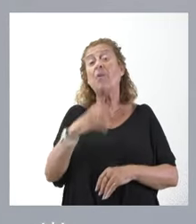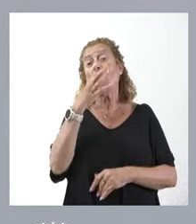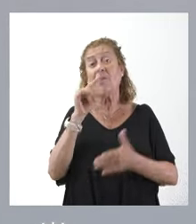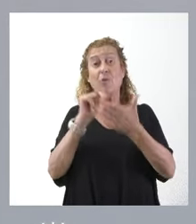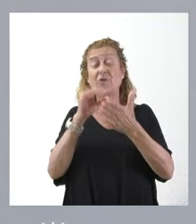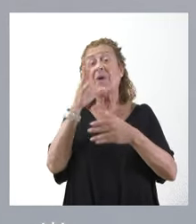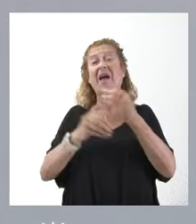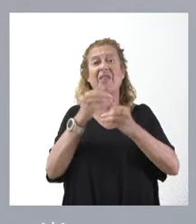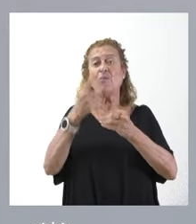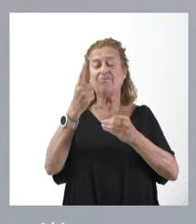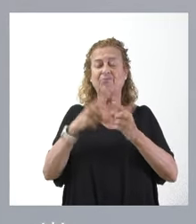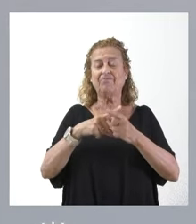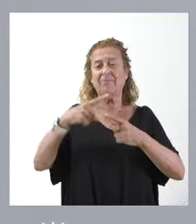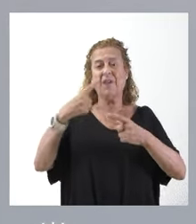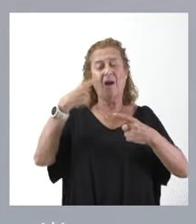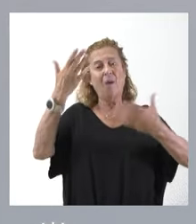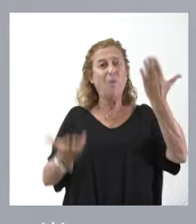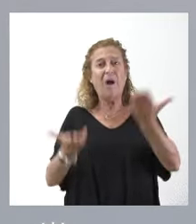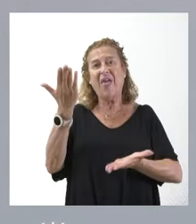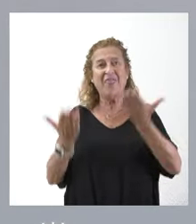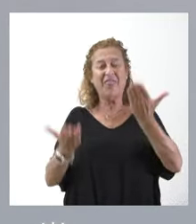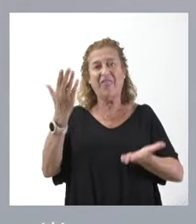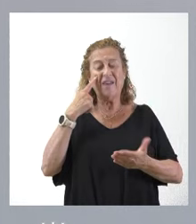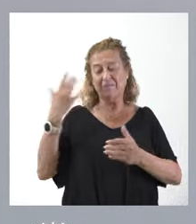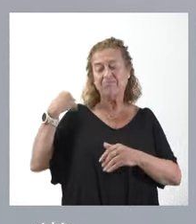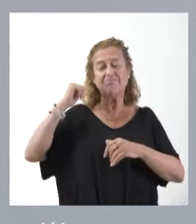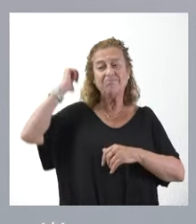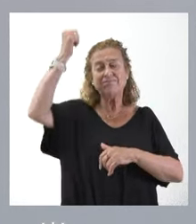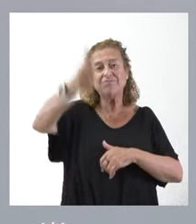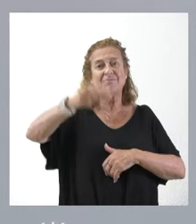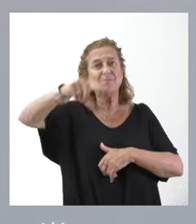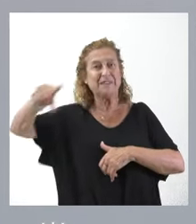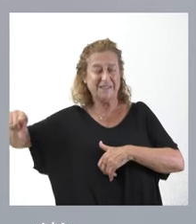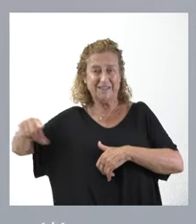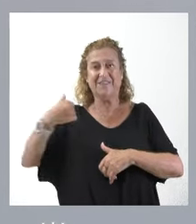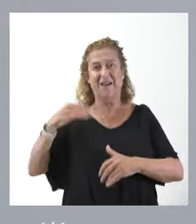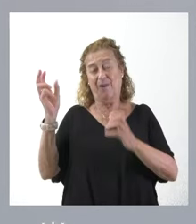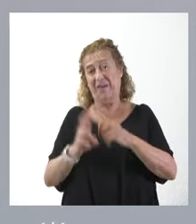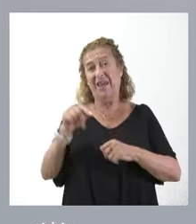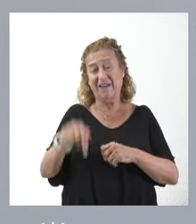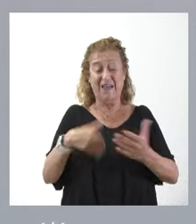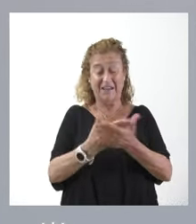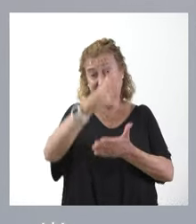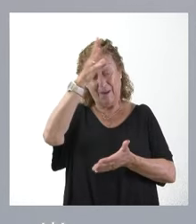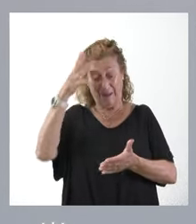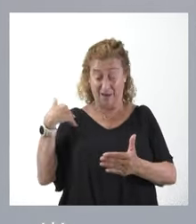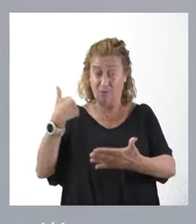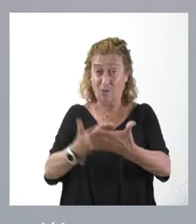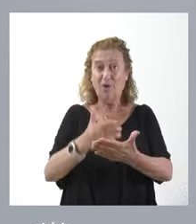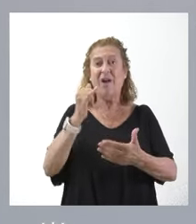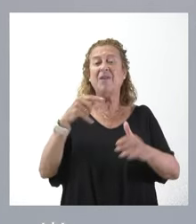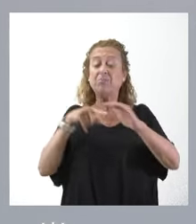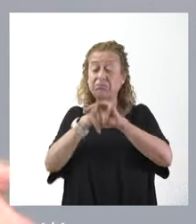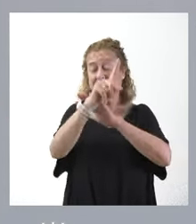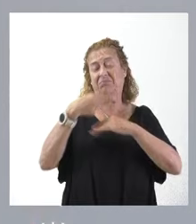hacer un balance de estos meses, los que nos han llevado aquí hasta el verano y la evolución de nuestra comunidad